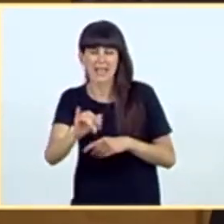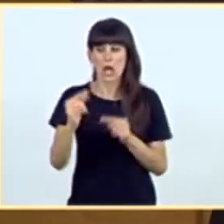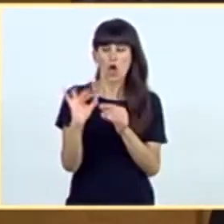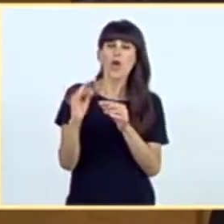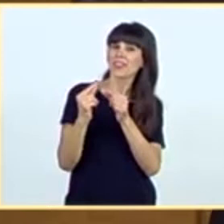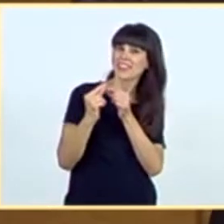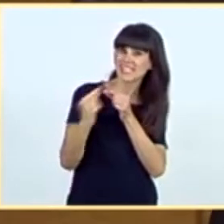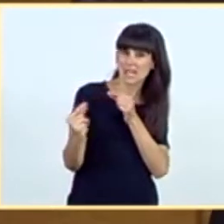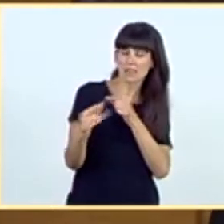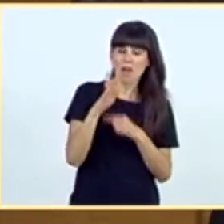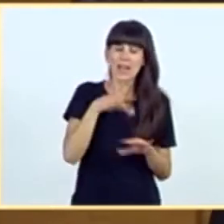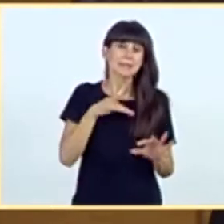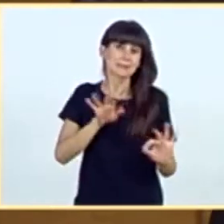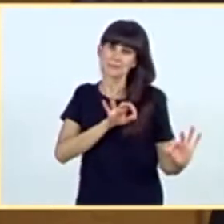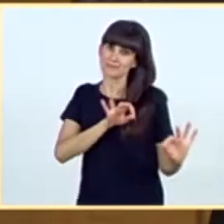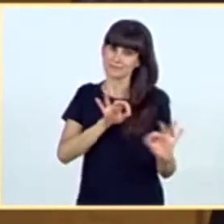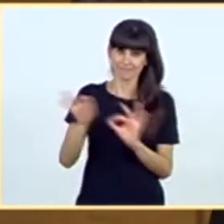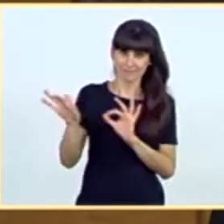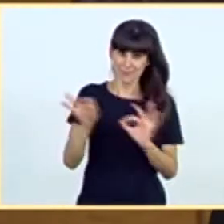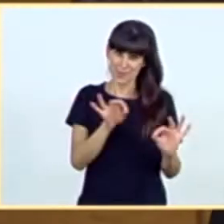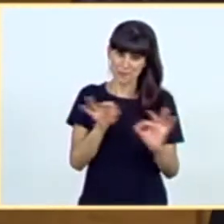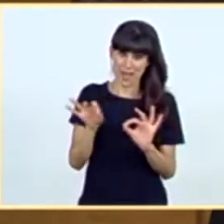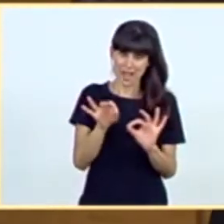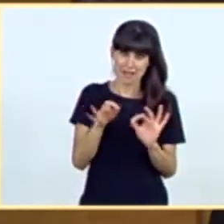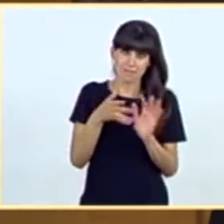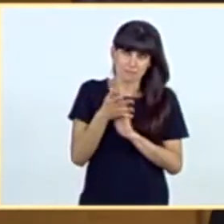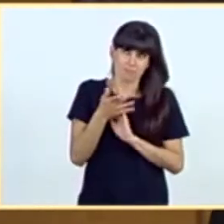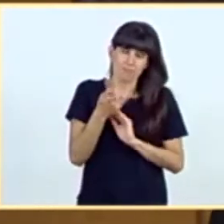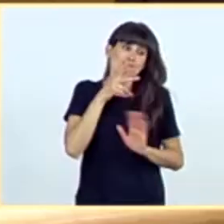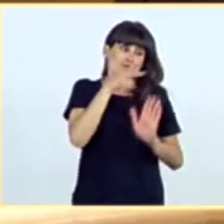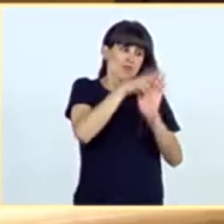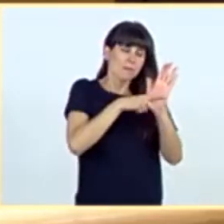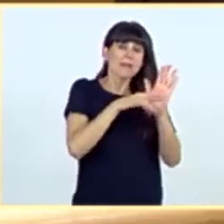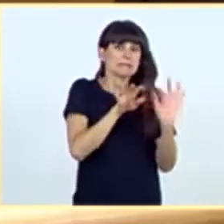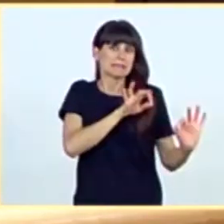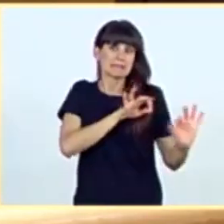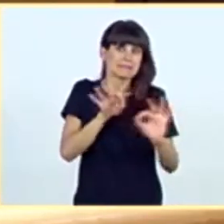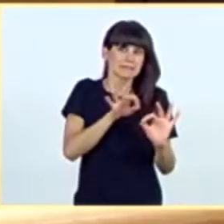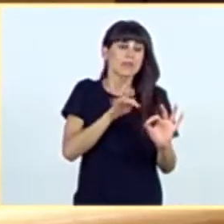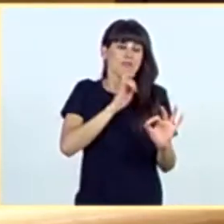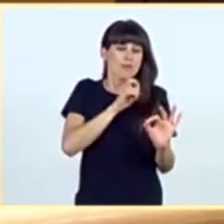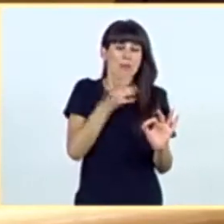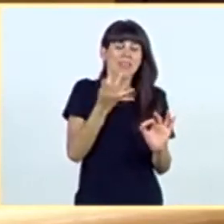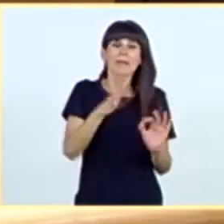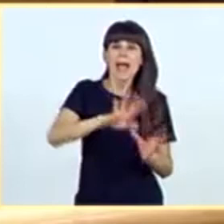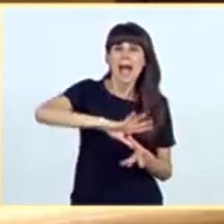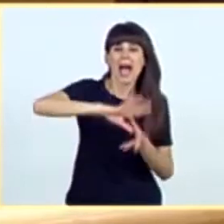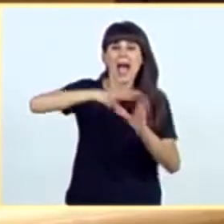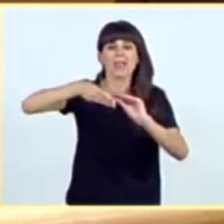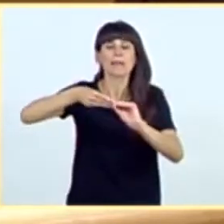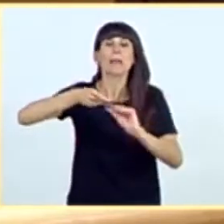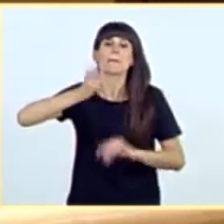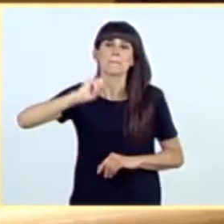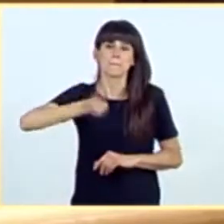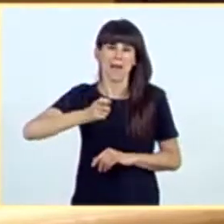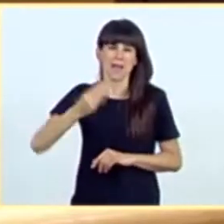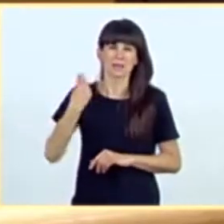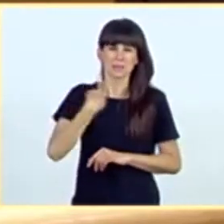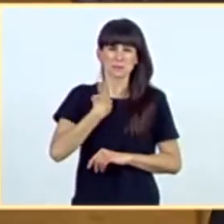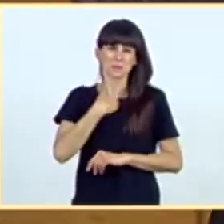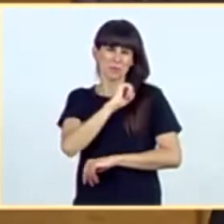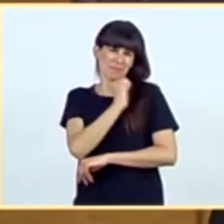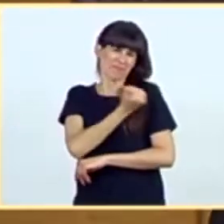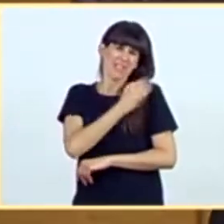Por tanto, estamos ultimando ese marco normativo que nos permitirá adecuar el pago del canon por la